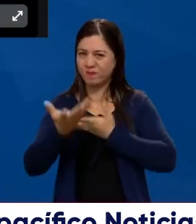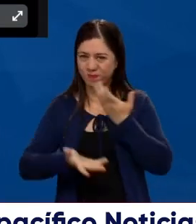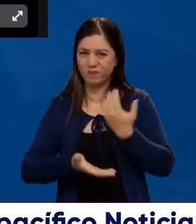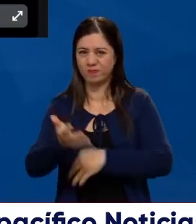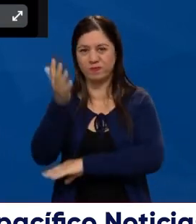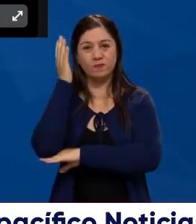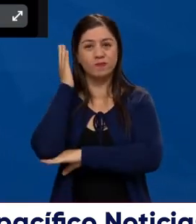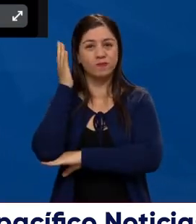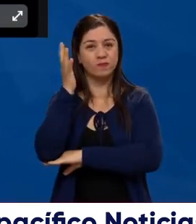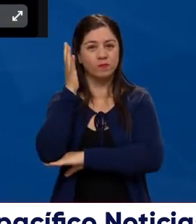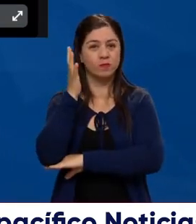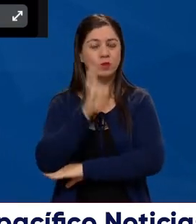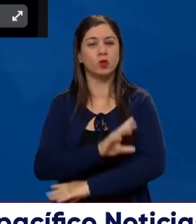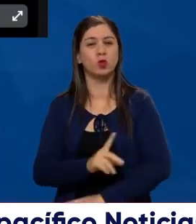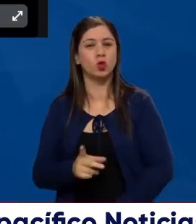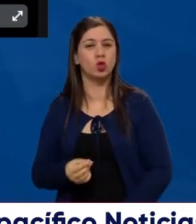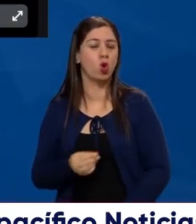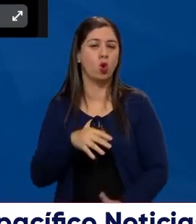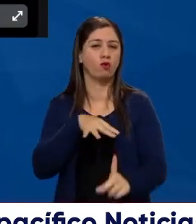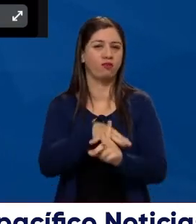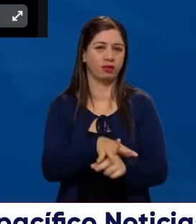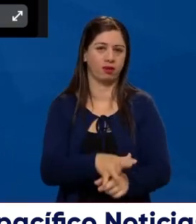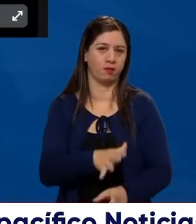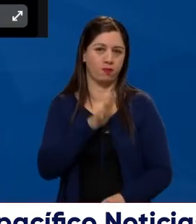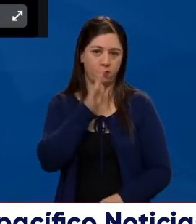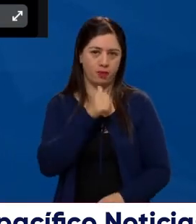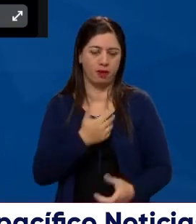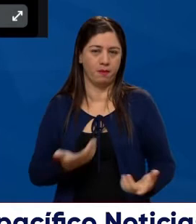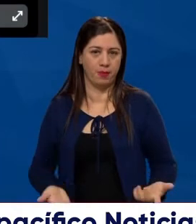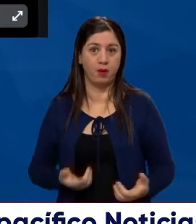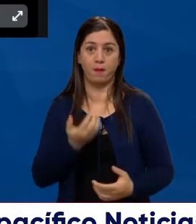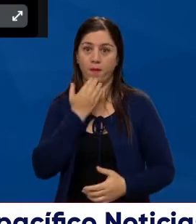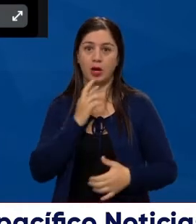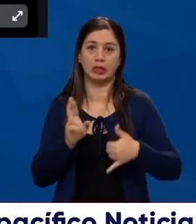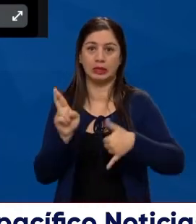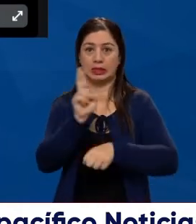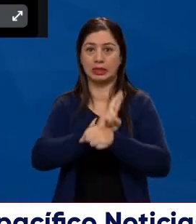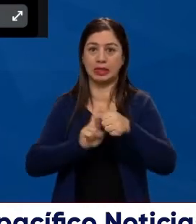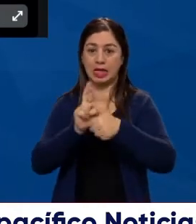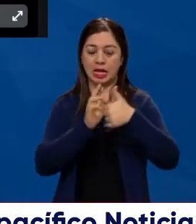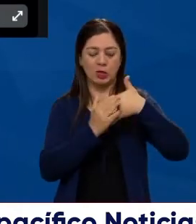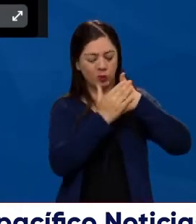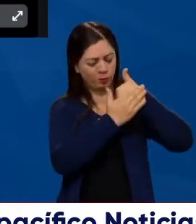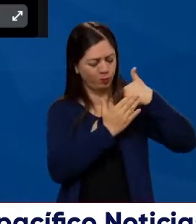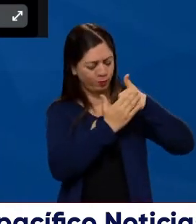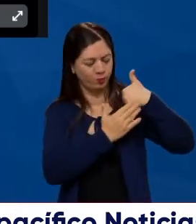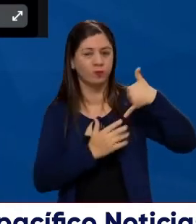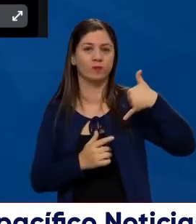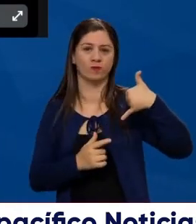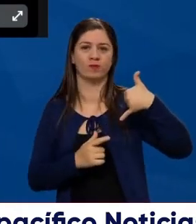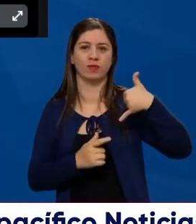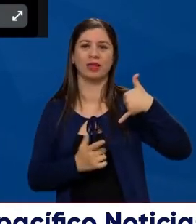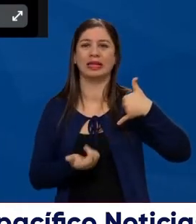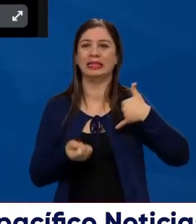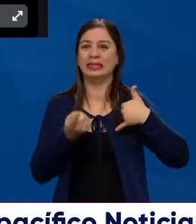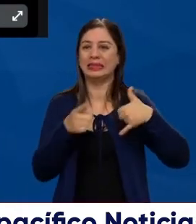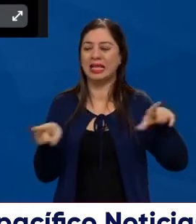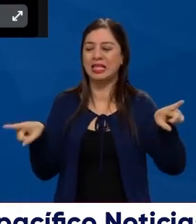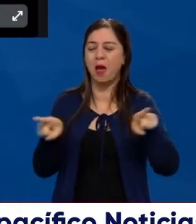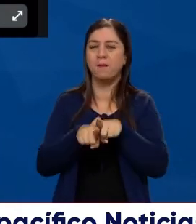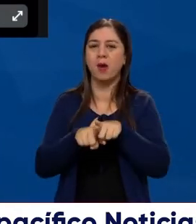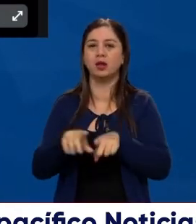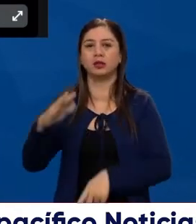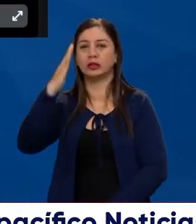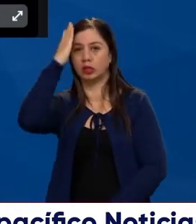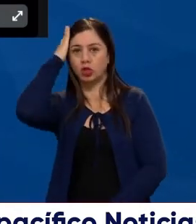han influido tanto, pero sin embargo, si la cogemos por regiones, nos vamos a dar cuenta que el acercamiento, el empate técnico entre